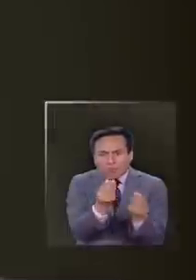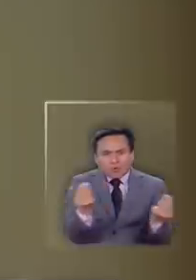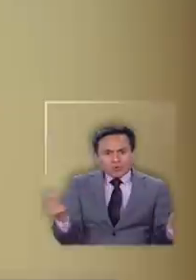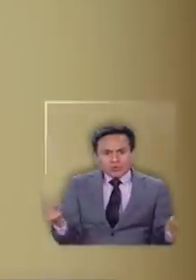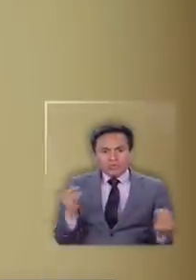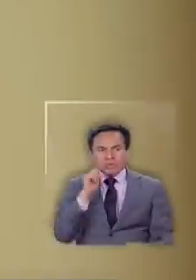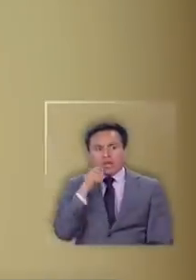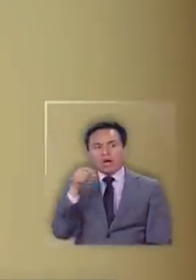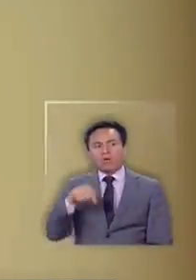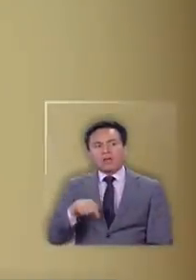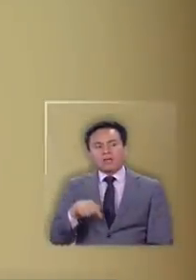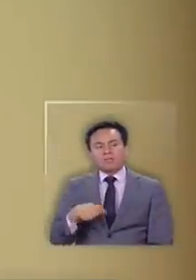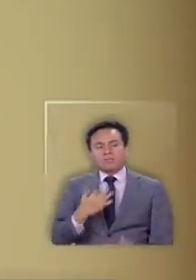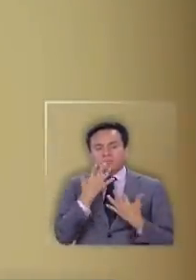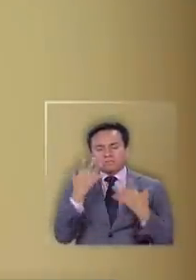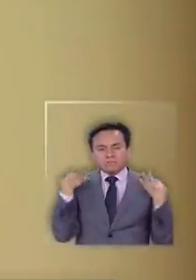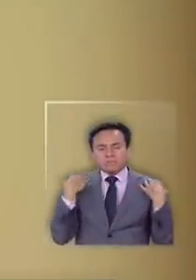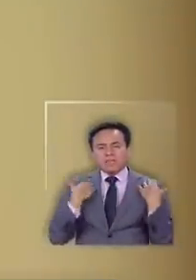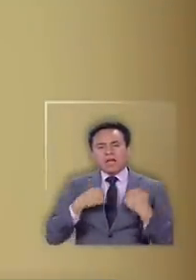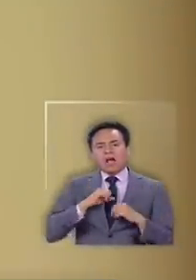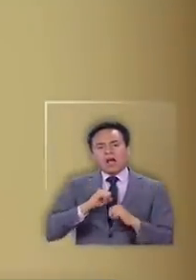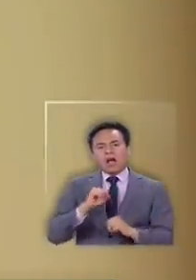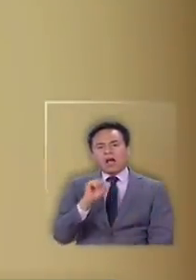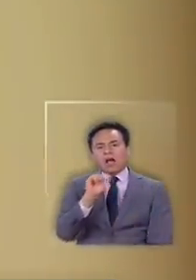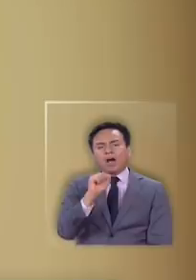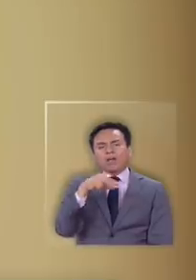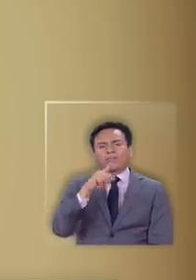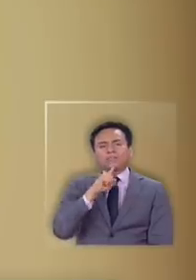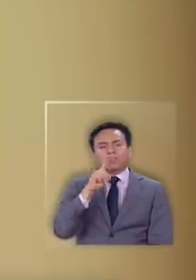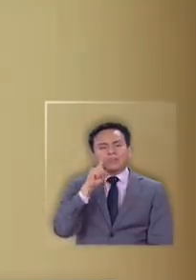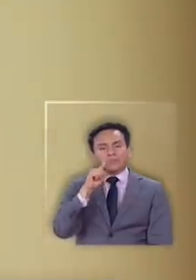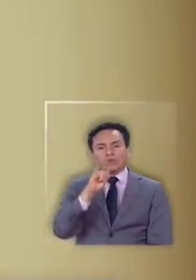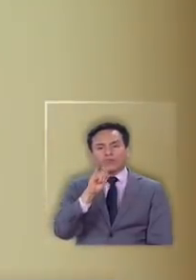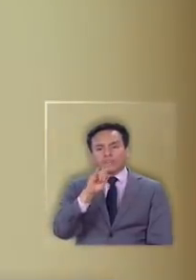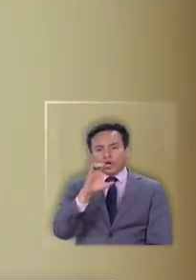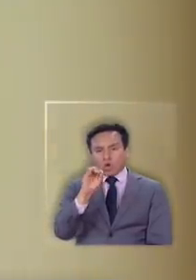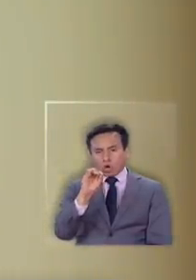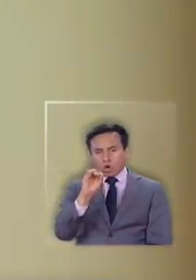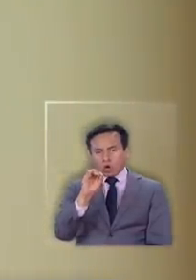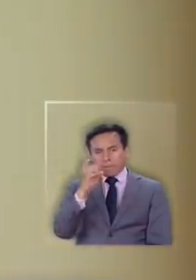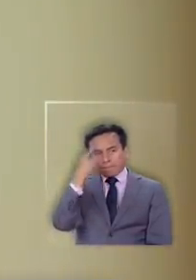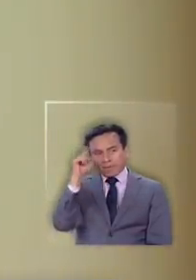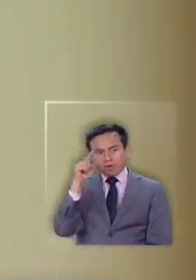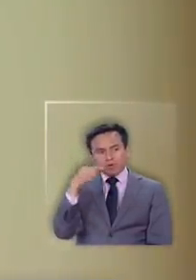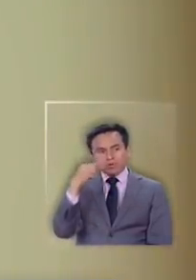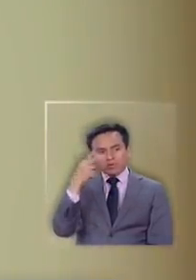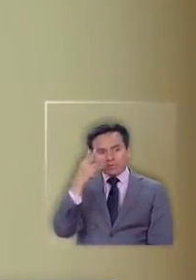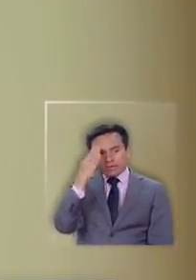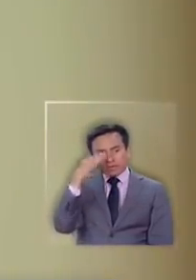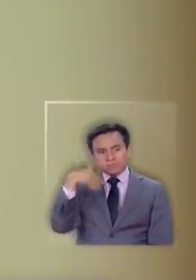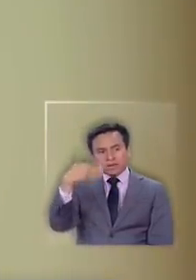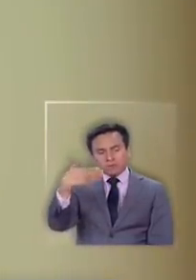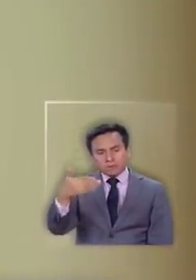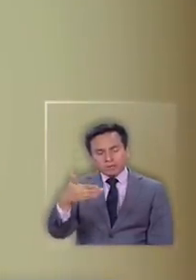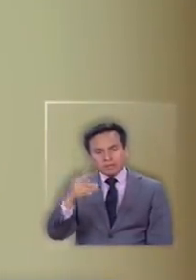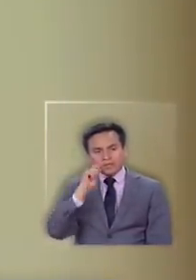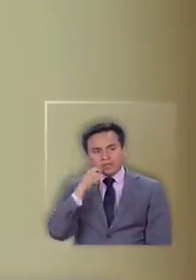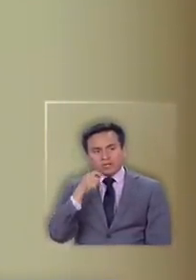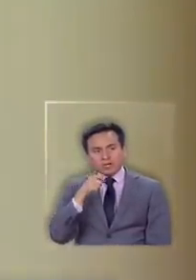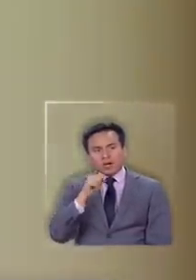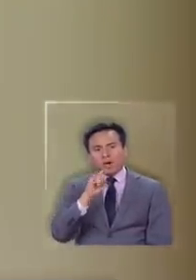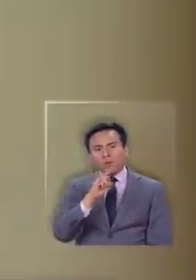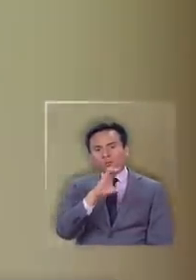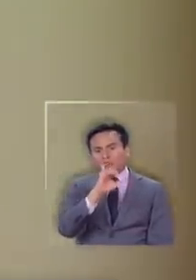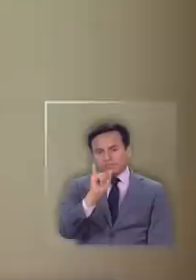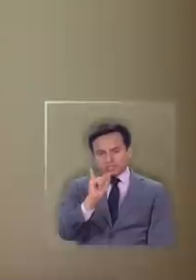la están atacando con antibiótico pero probablemente me quedo unos varios días más en la UCI